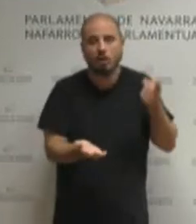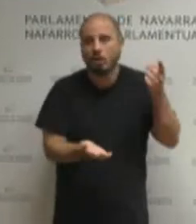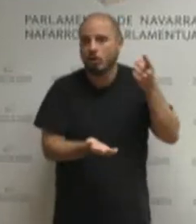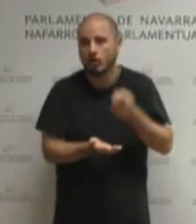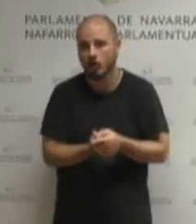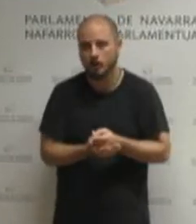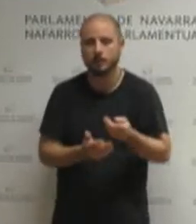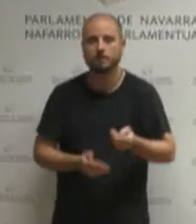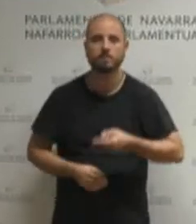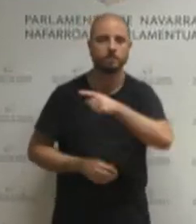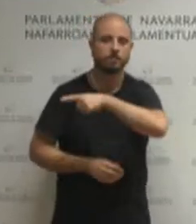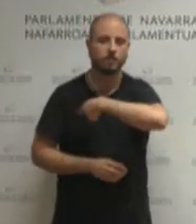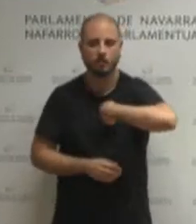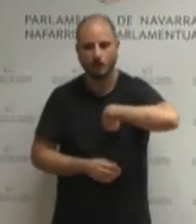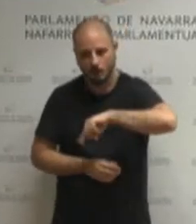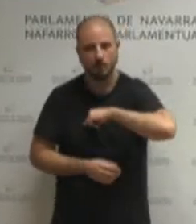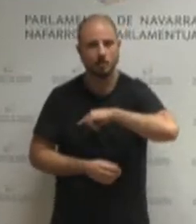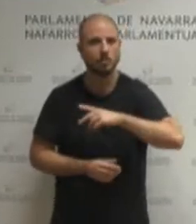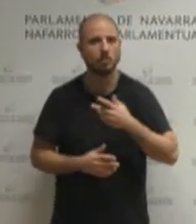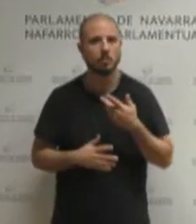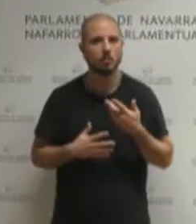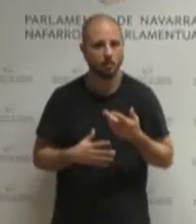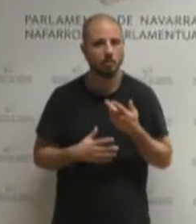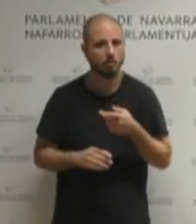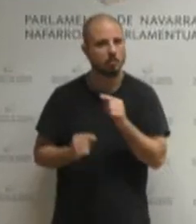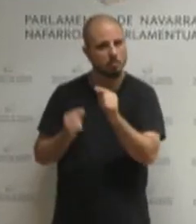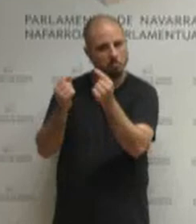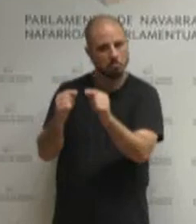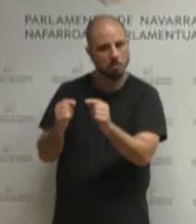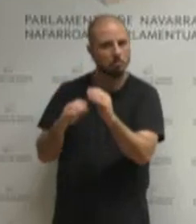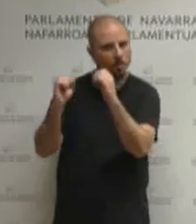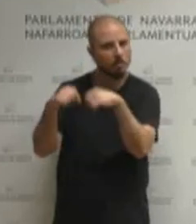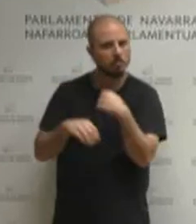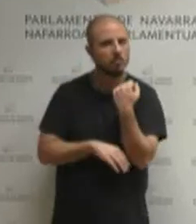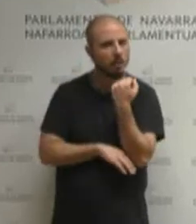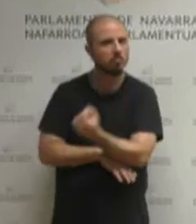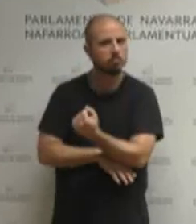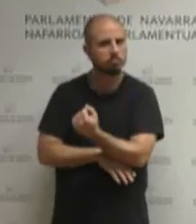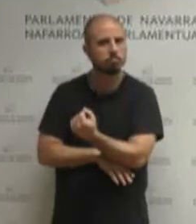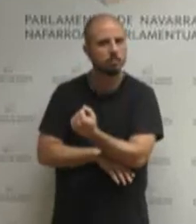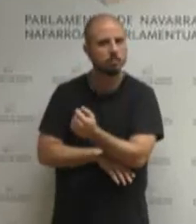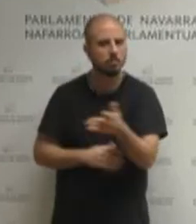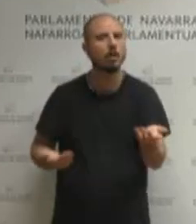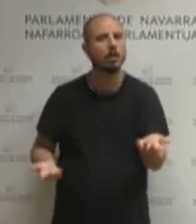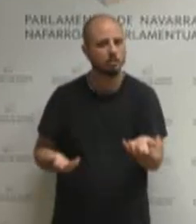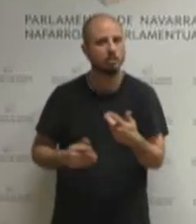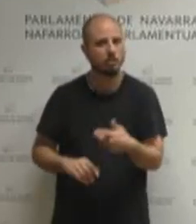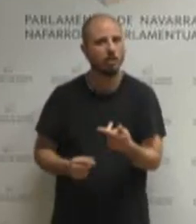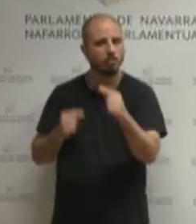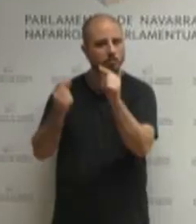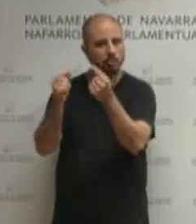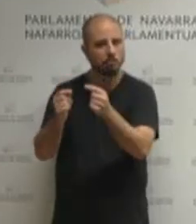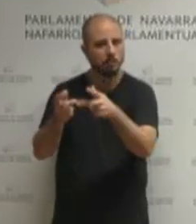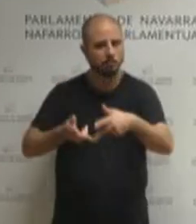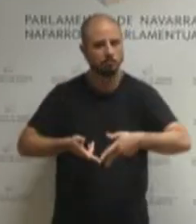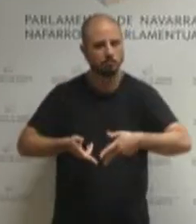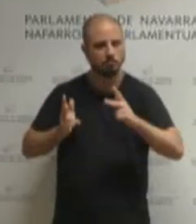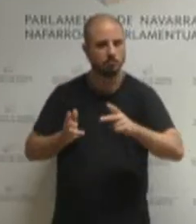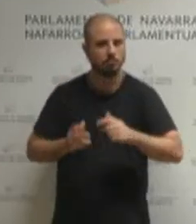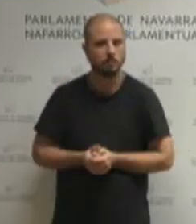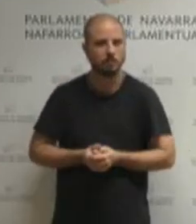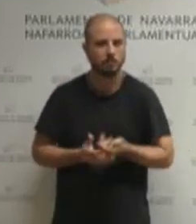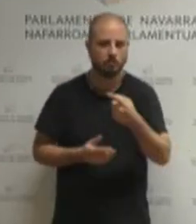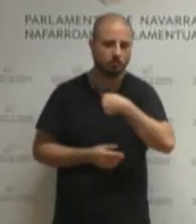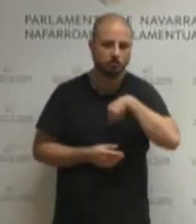eta aurrekontuak albidetuko ditugu erabaki politiko bat hartu dugulako oso modu konstientean gainera eta koherentea delako